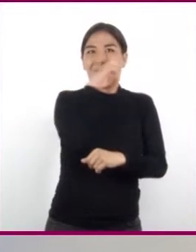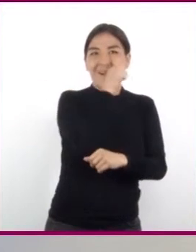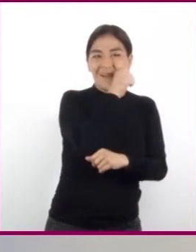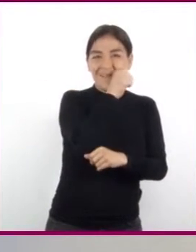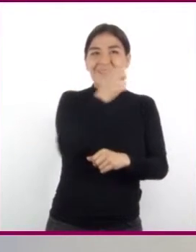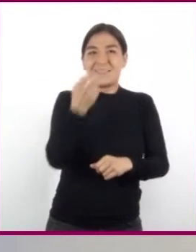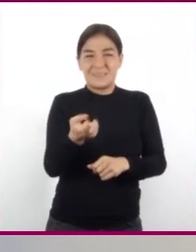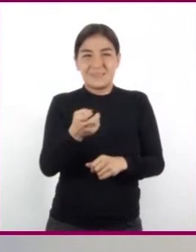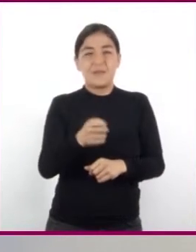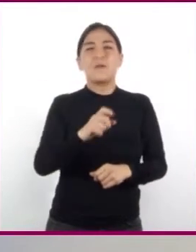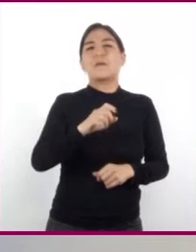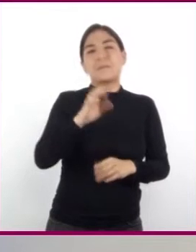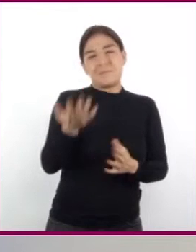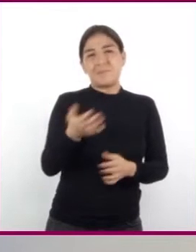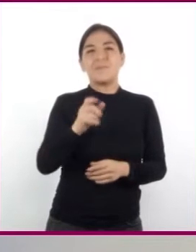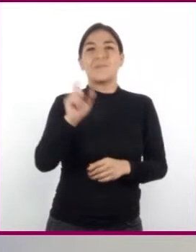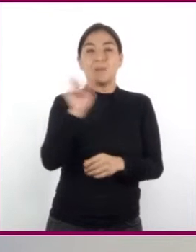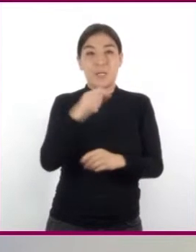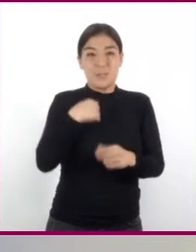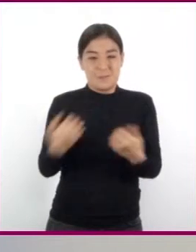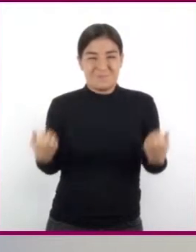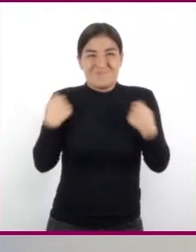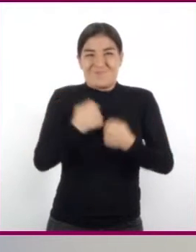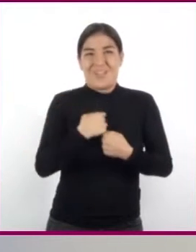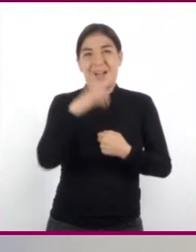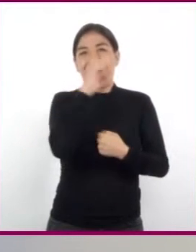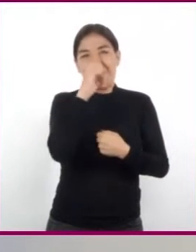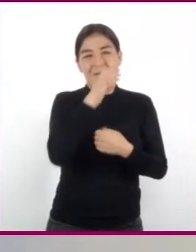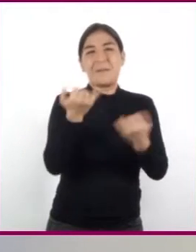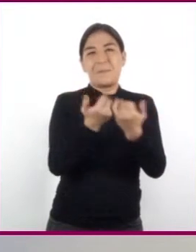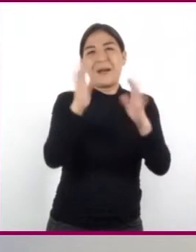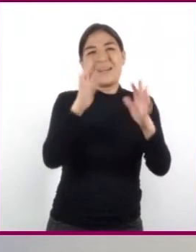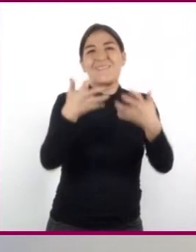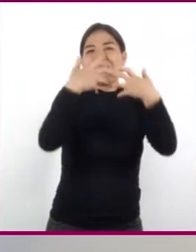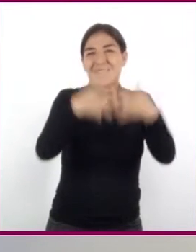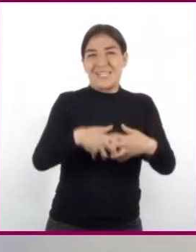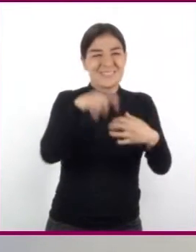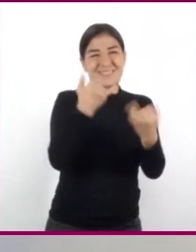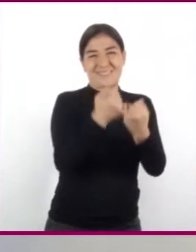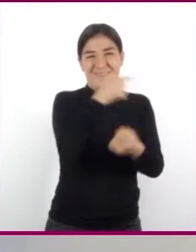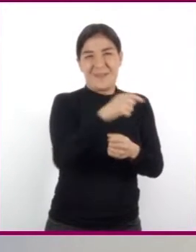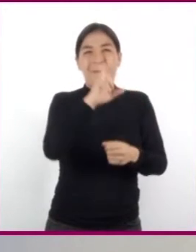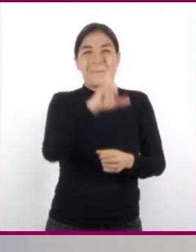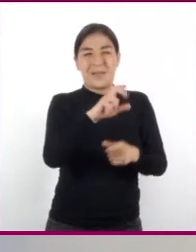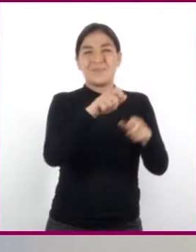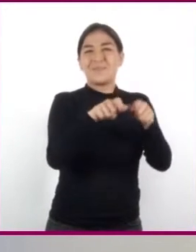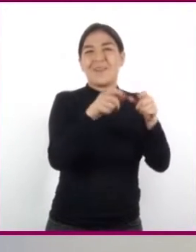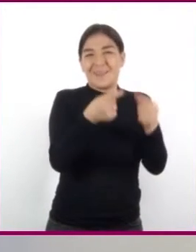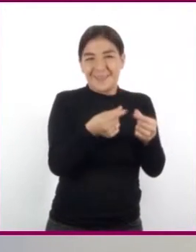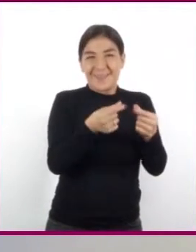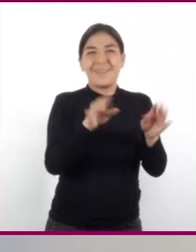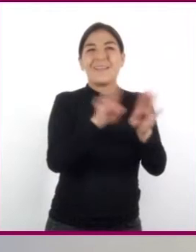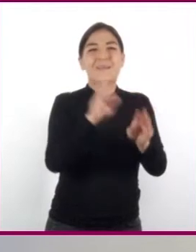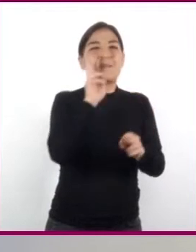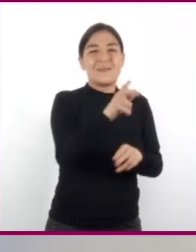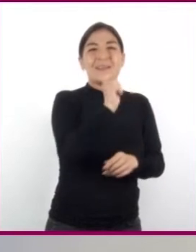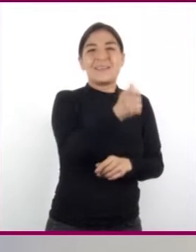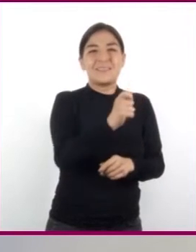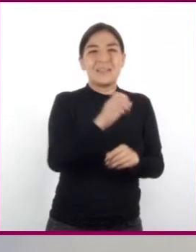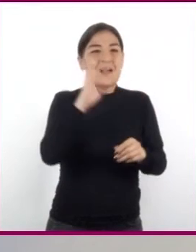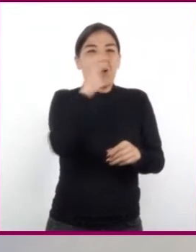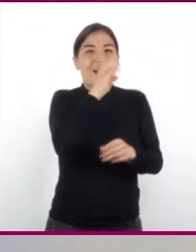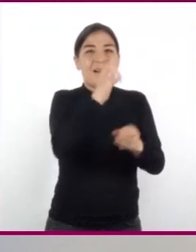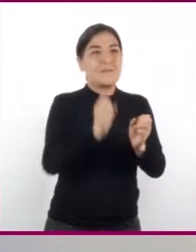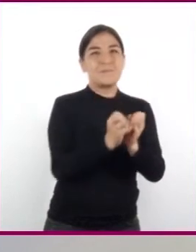Y si me pongo ropa abrigadora, que funciona como este vaso de unicel, ya no puede transferirse el calor y